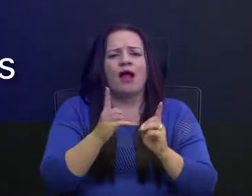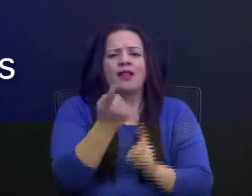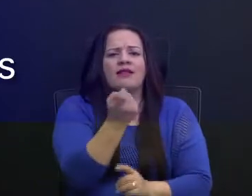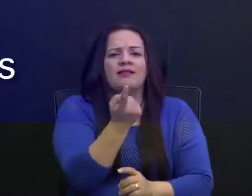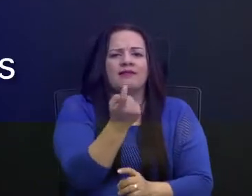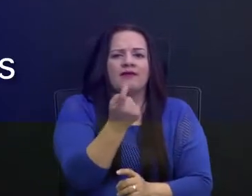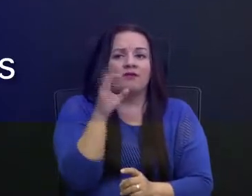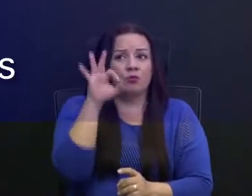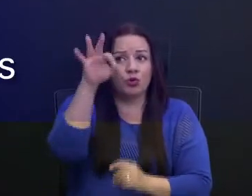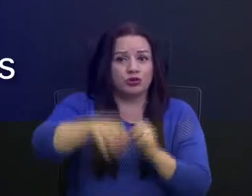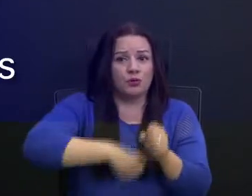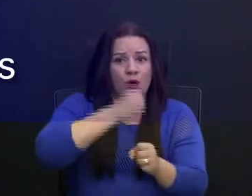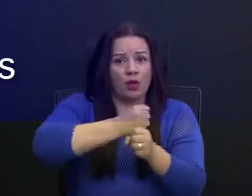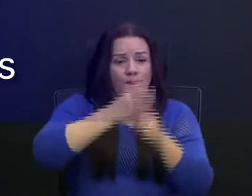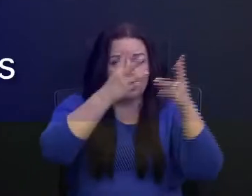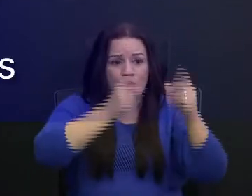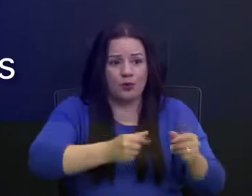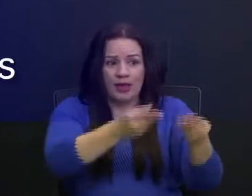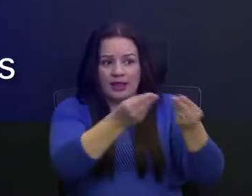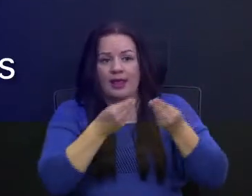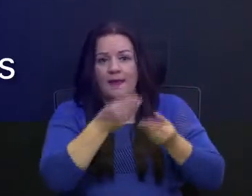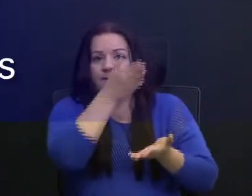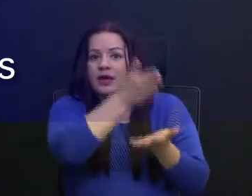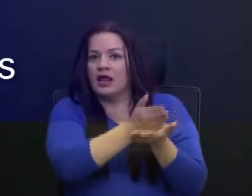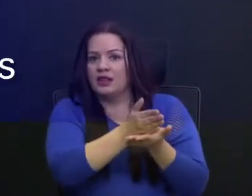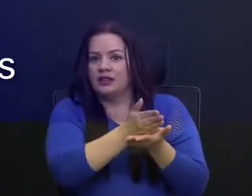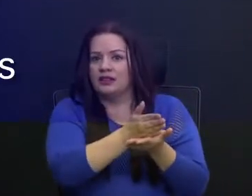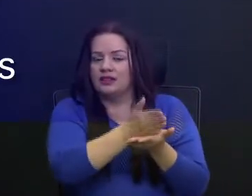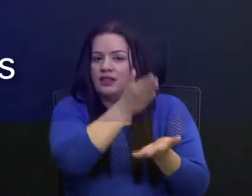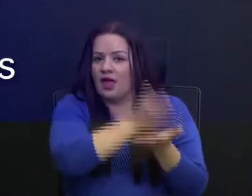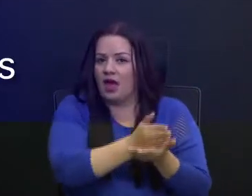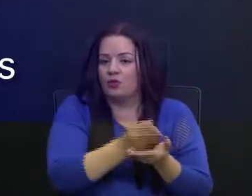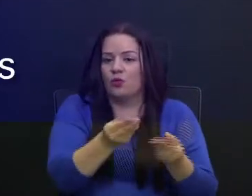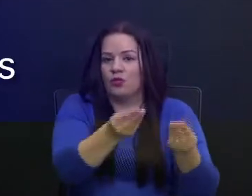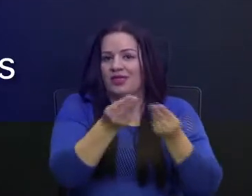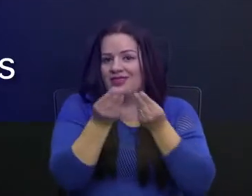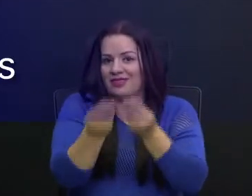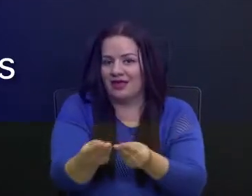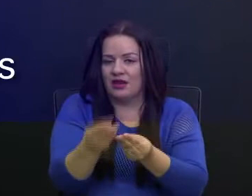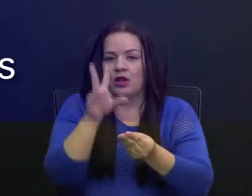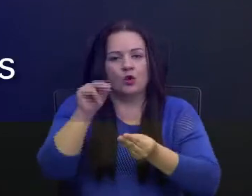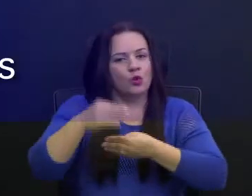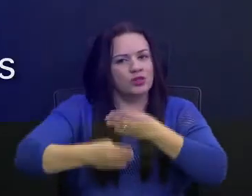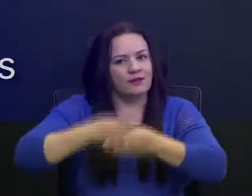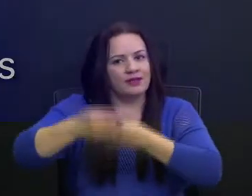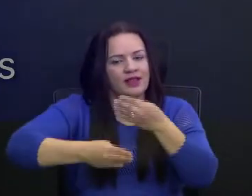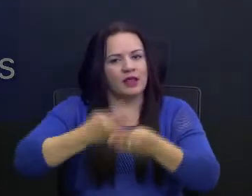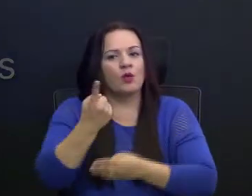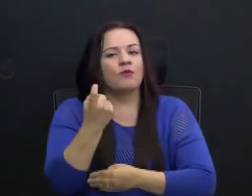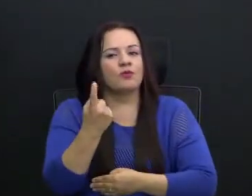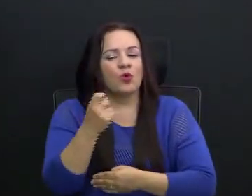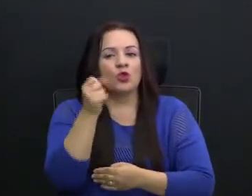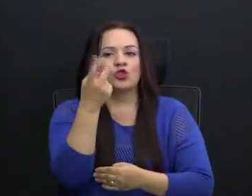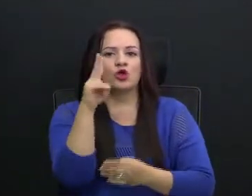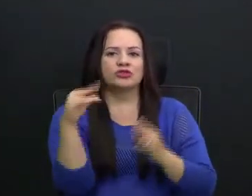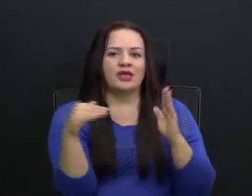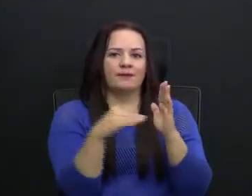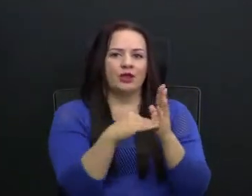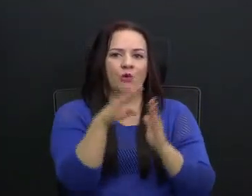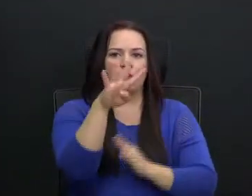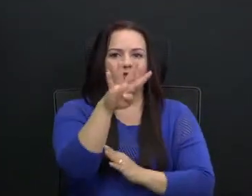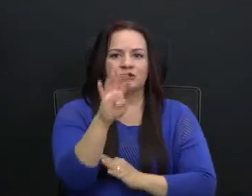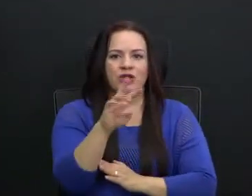del otro año serían de 12 mil 422 millones. Por eso le digo, si tuviéramos la suerte de que el proyecto,